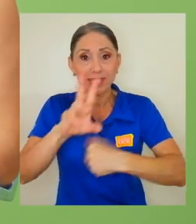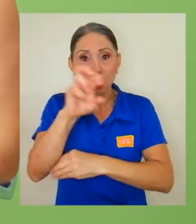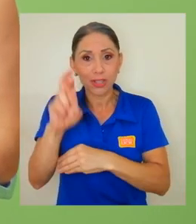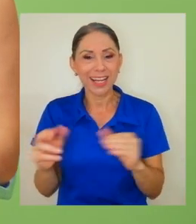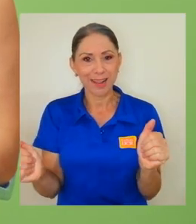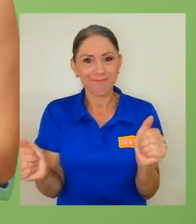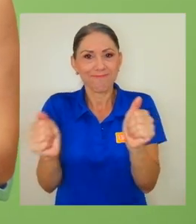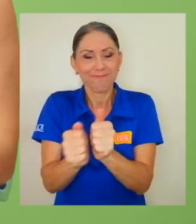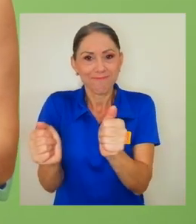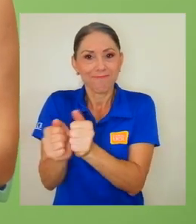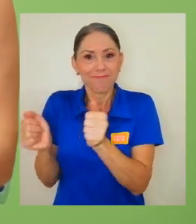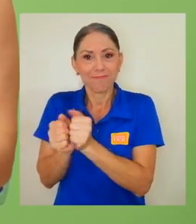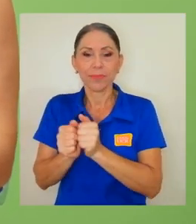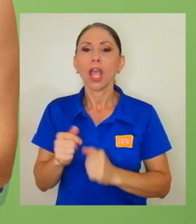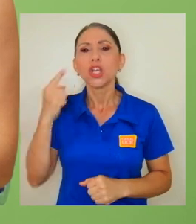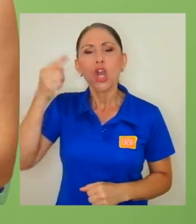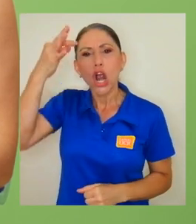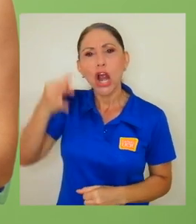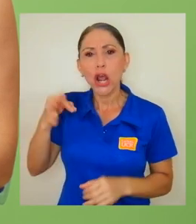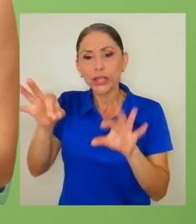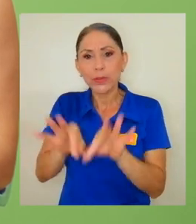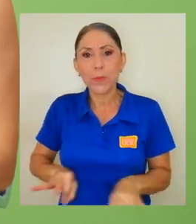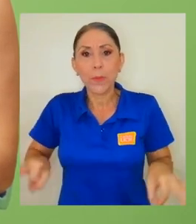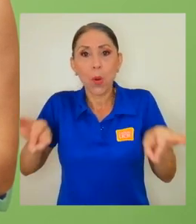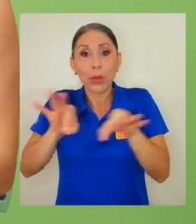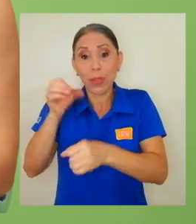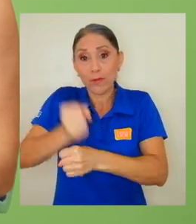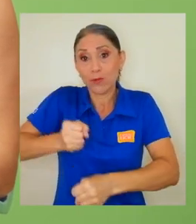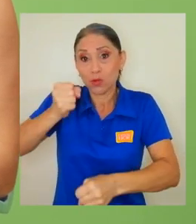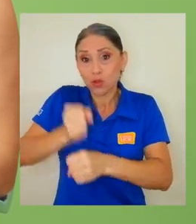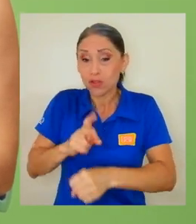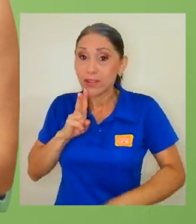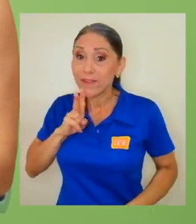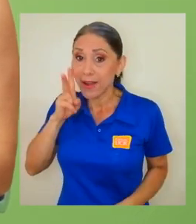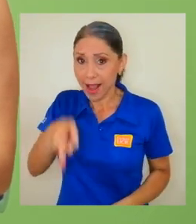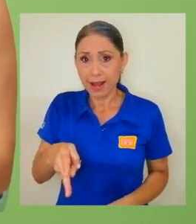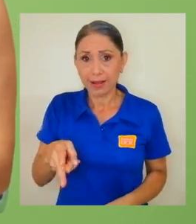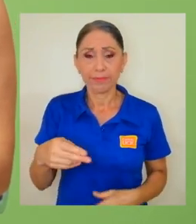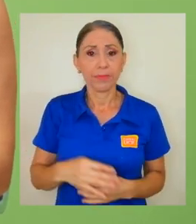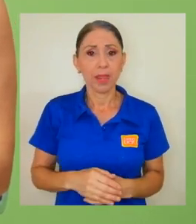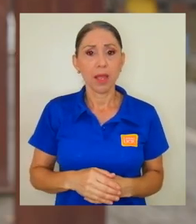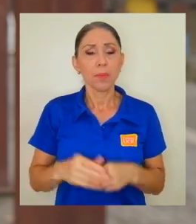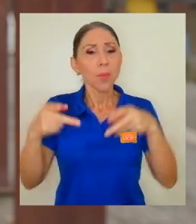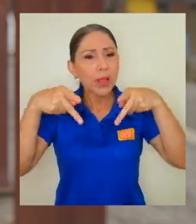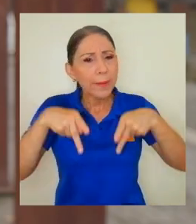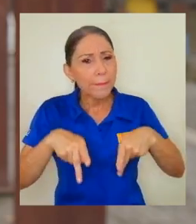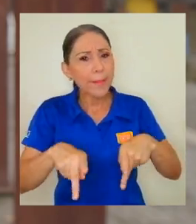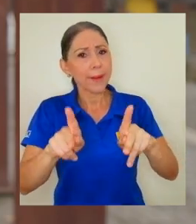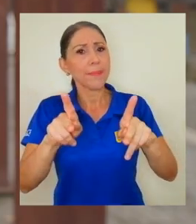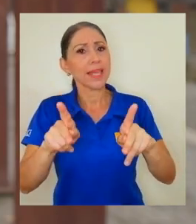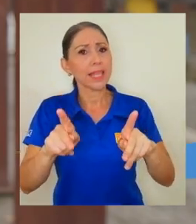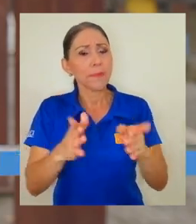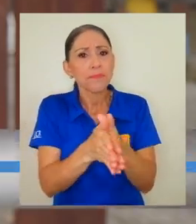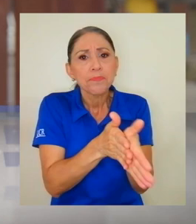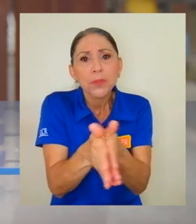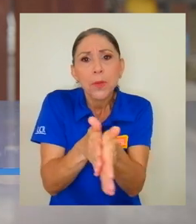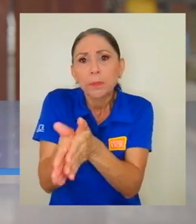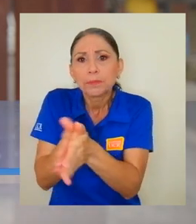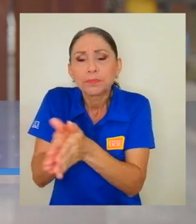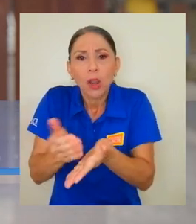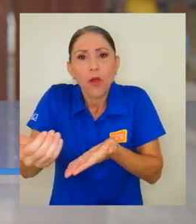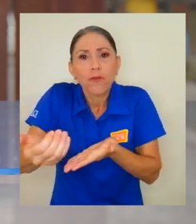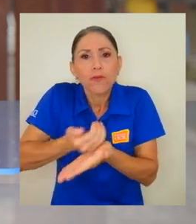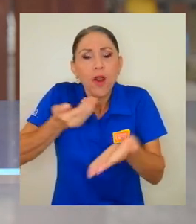que es importante que esa asunción sea real porque nos permite potenciar el recurso